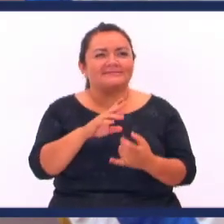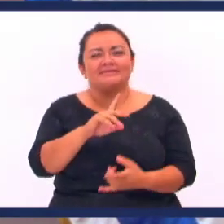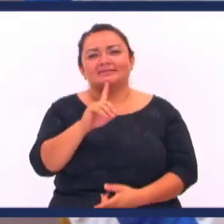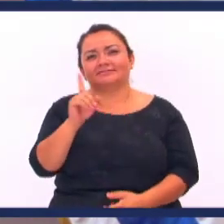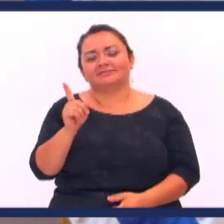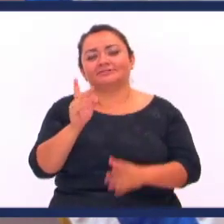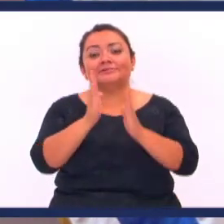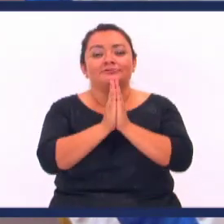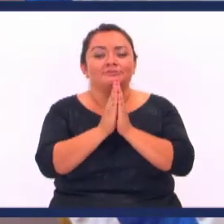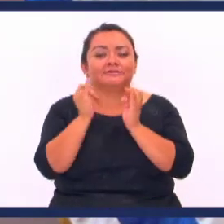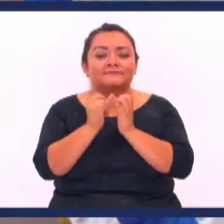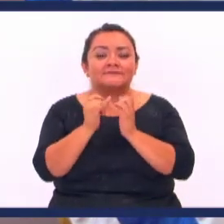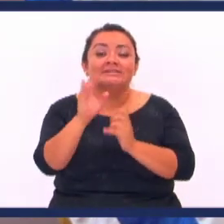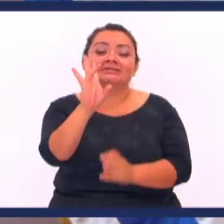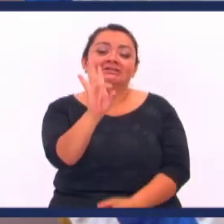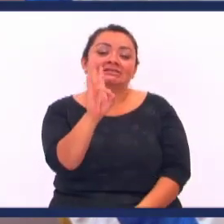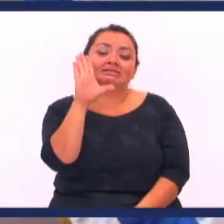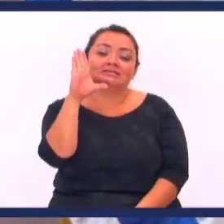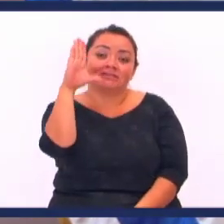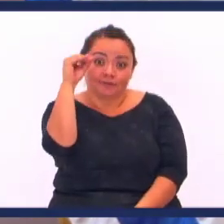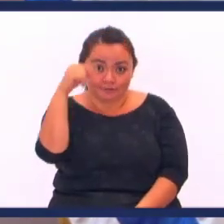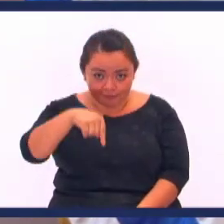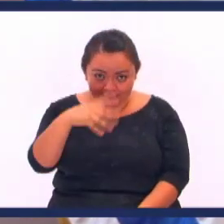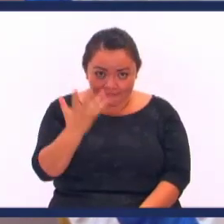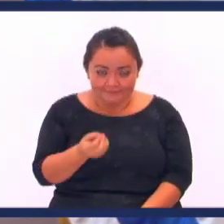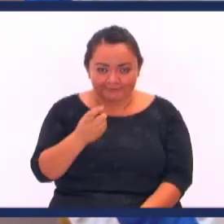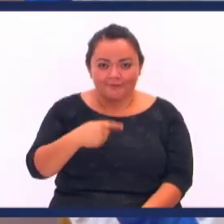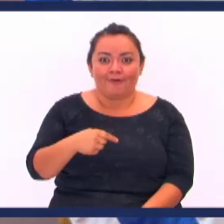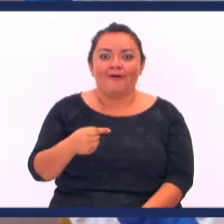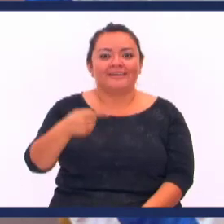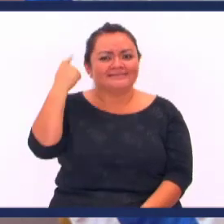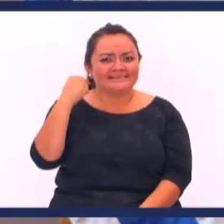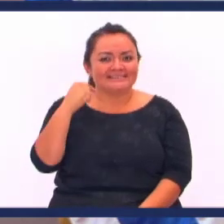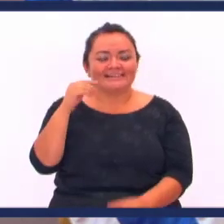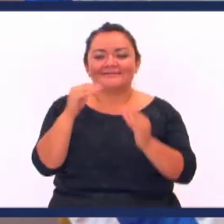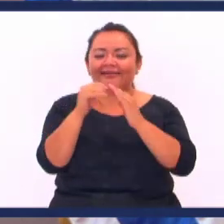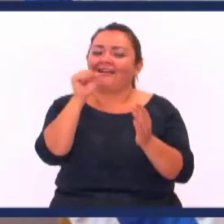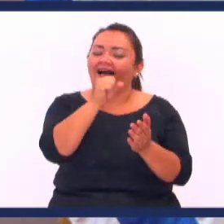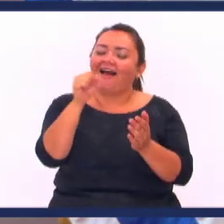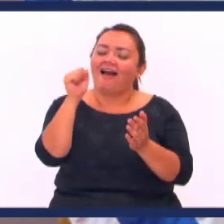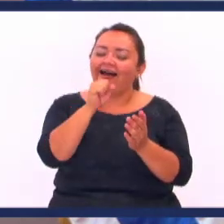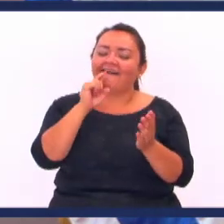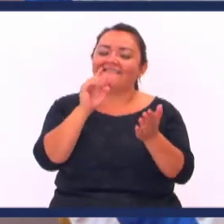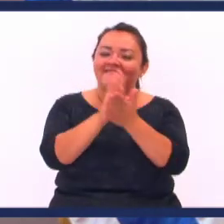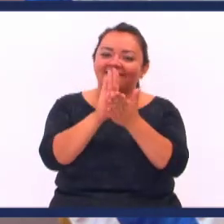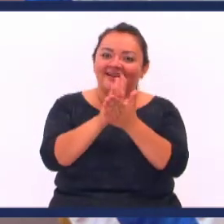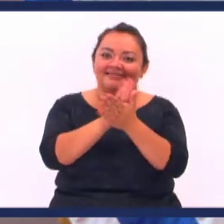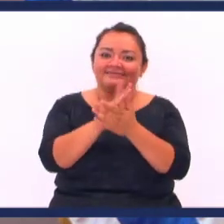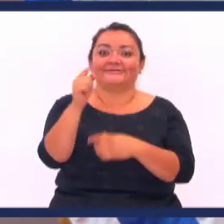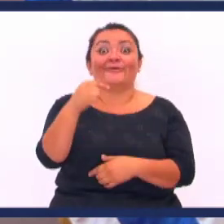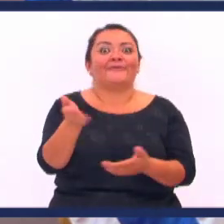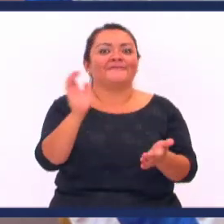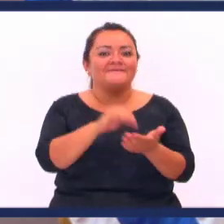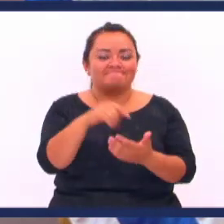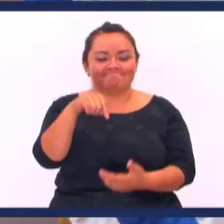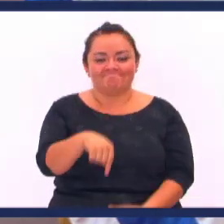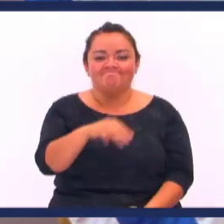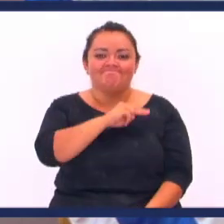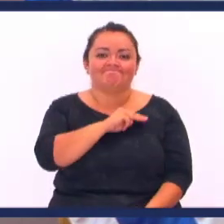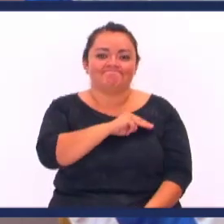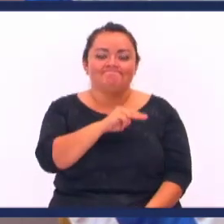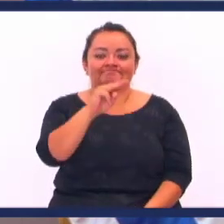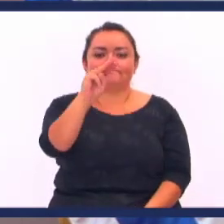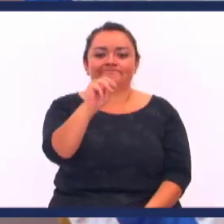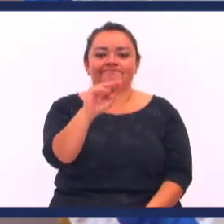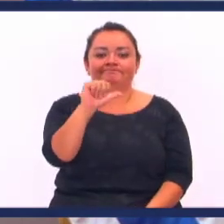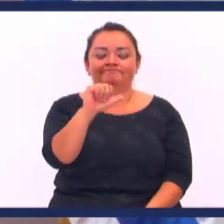y de la administración de fe A las 7 de la noche de hoy Vamos a repetir esa noche de concierto Que nos trajo tanta bendición con el ministerio